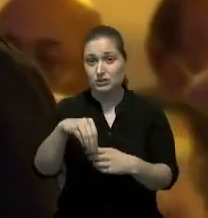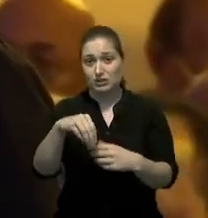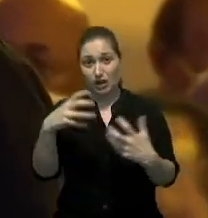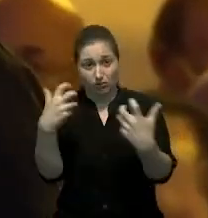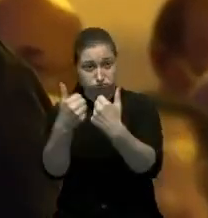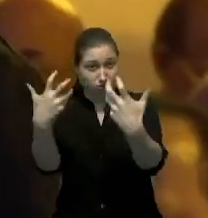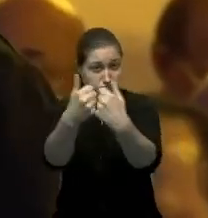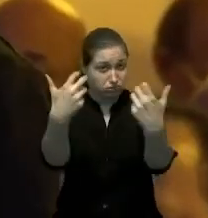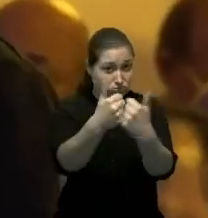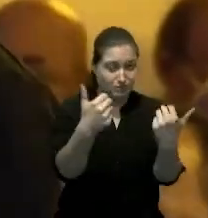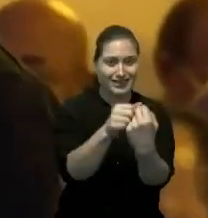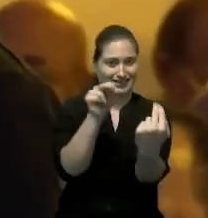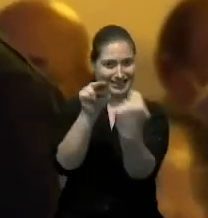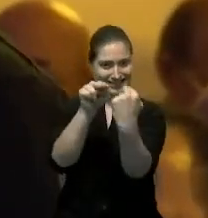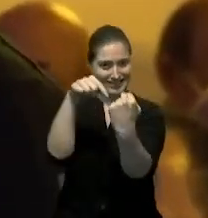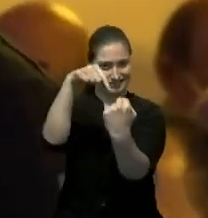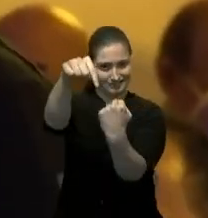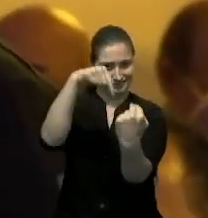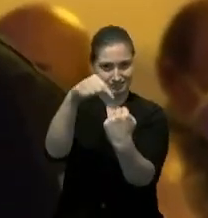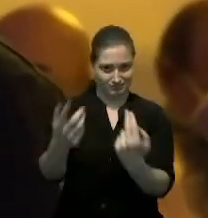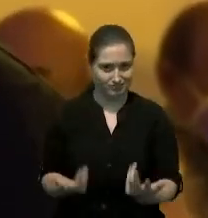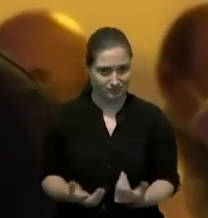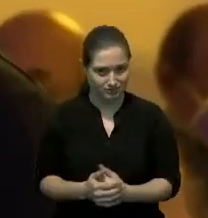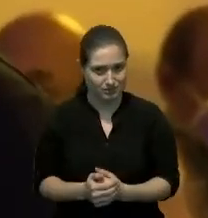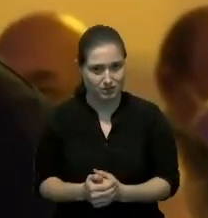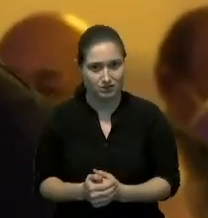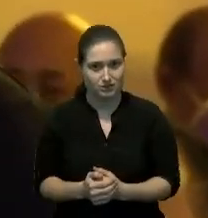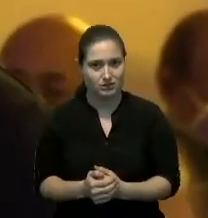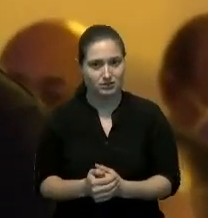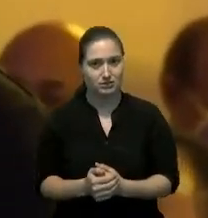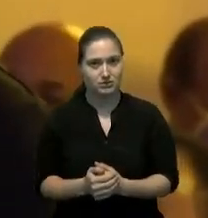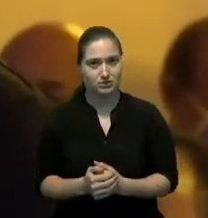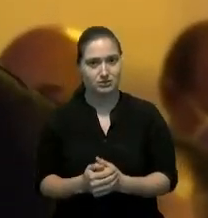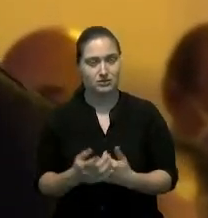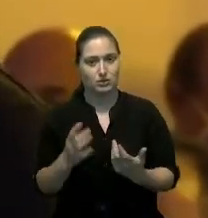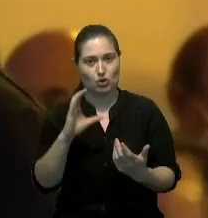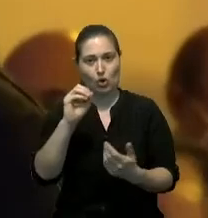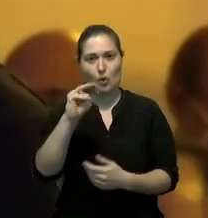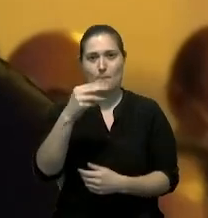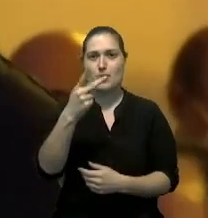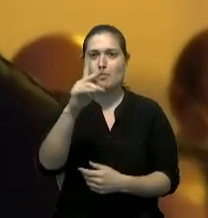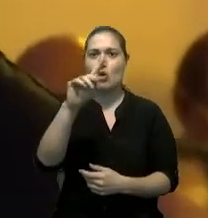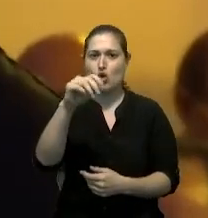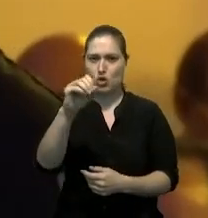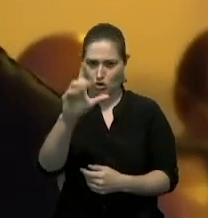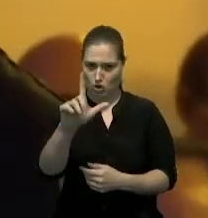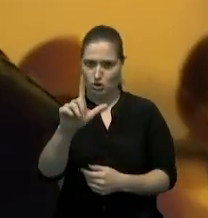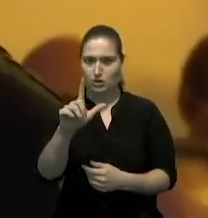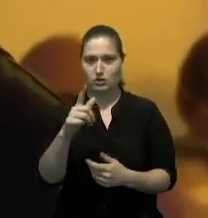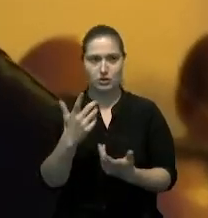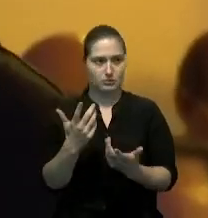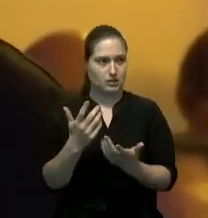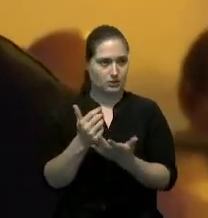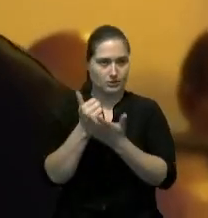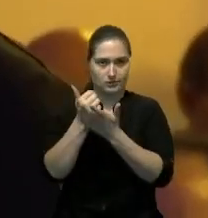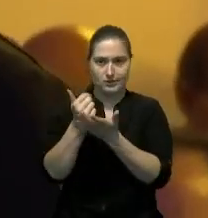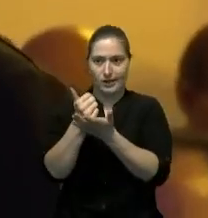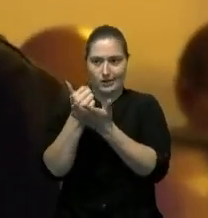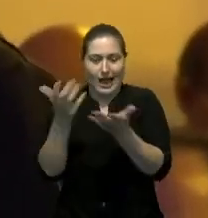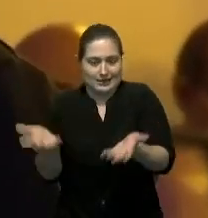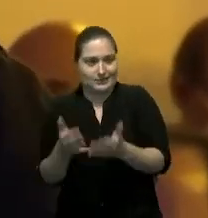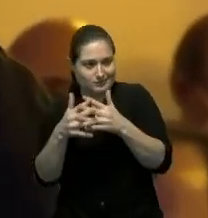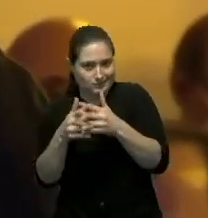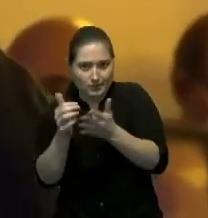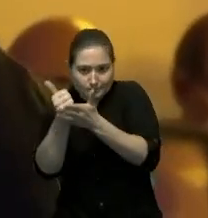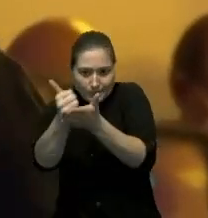se producen en la carretera hay un cuerpo que se llama Comipol que da asistencia a las personas pero no tenemos un